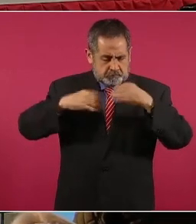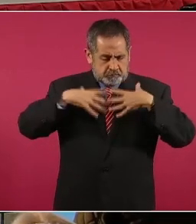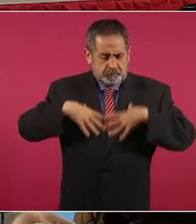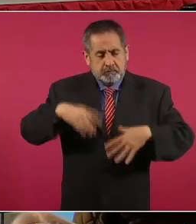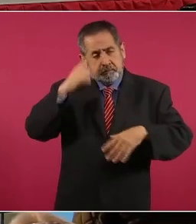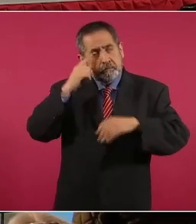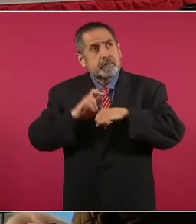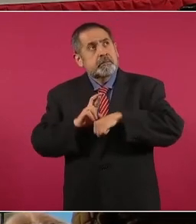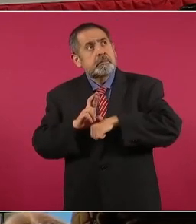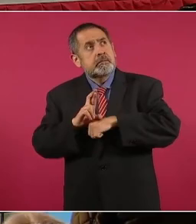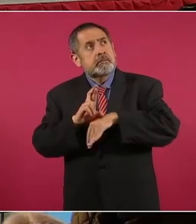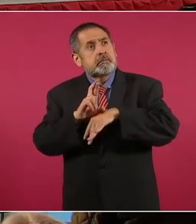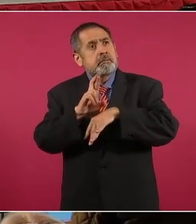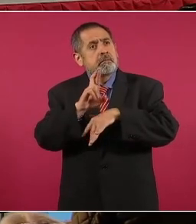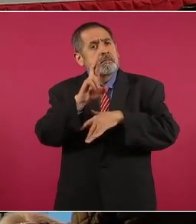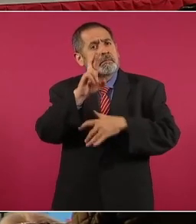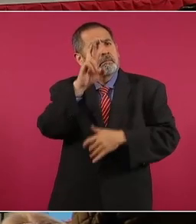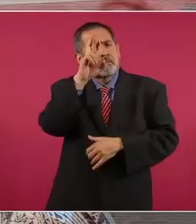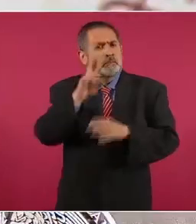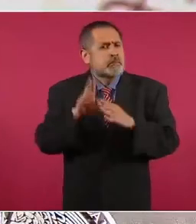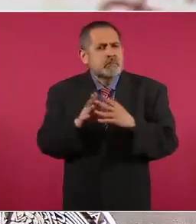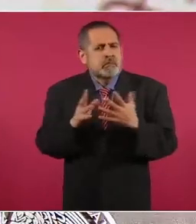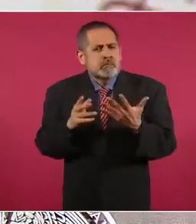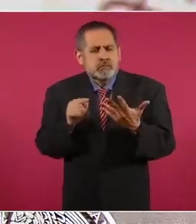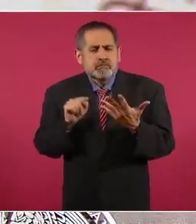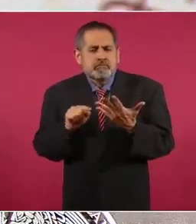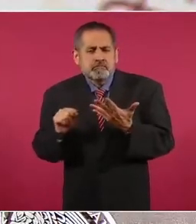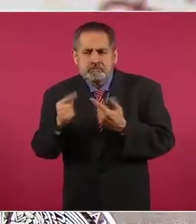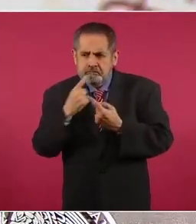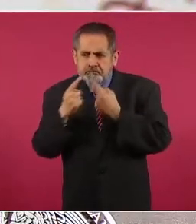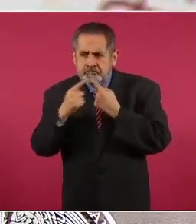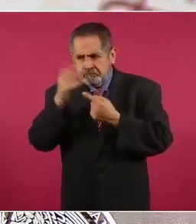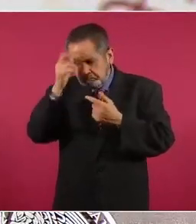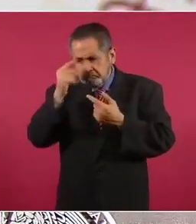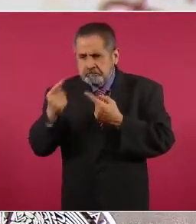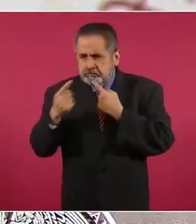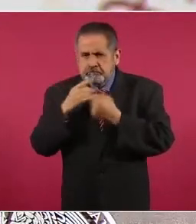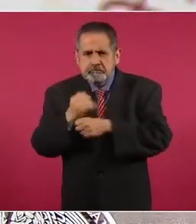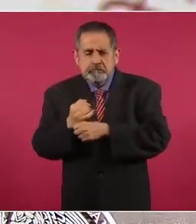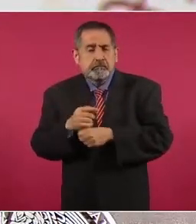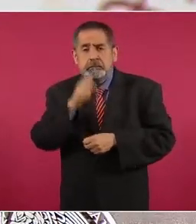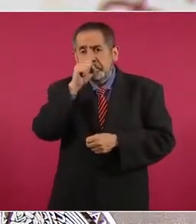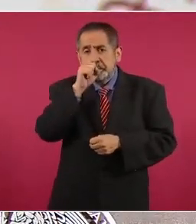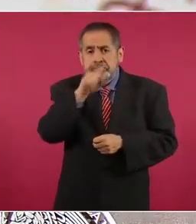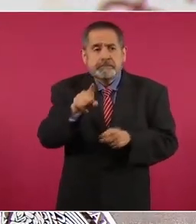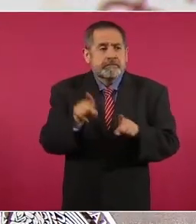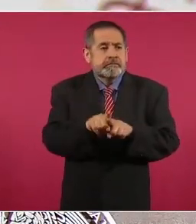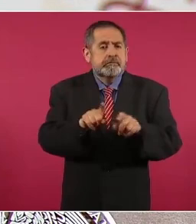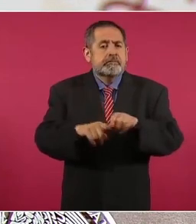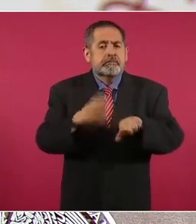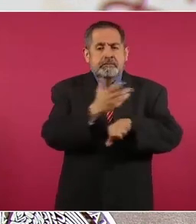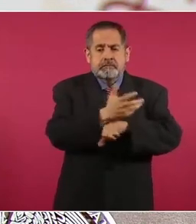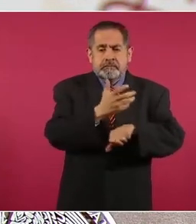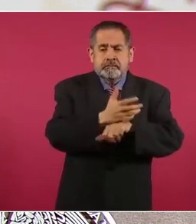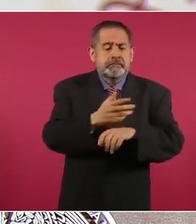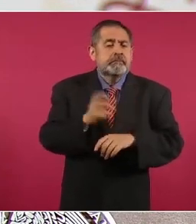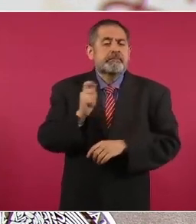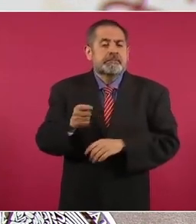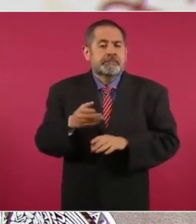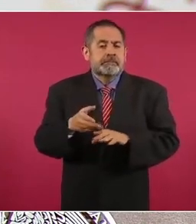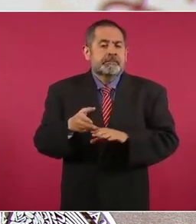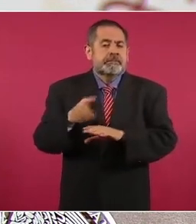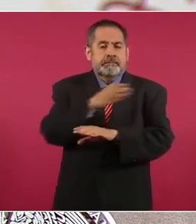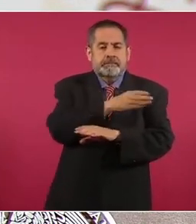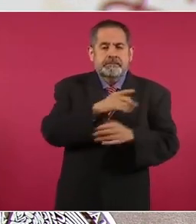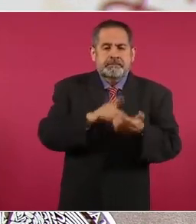espaciales. Ese mismo tipo de acuerdos han firmado países como Estados Unidos, pero eso ocurrió antes de la